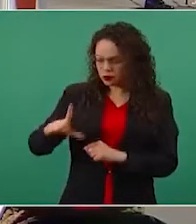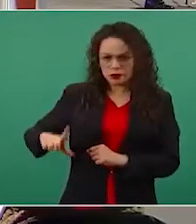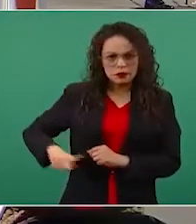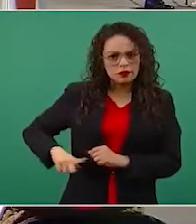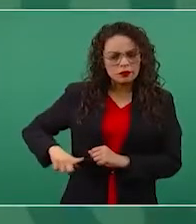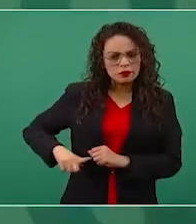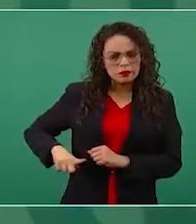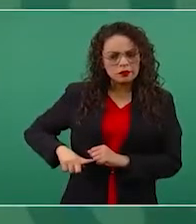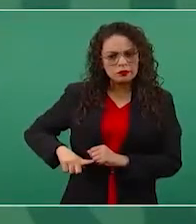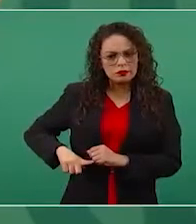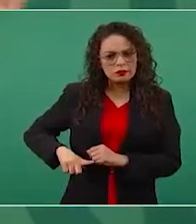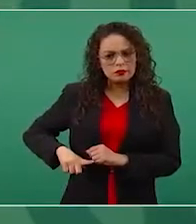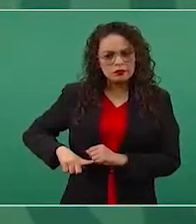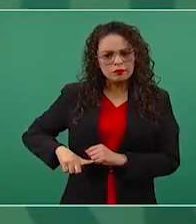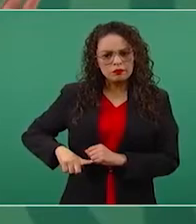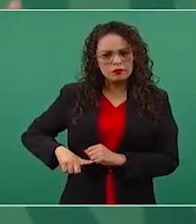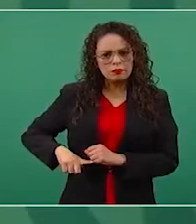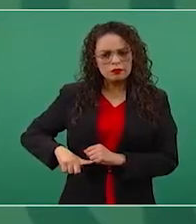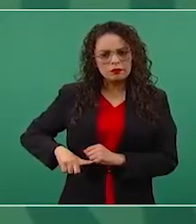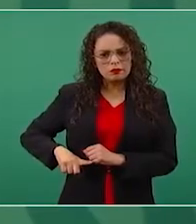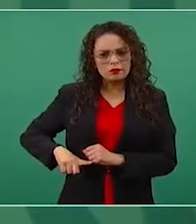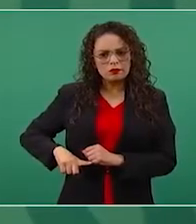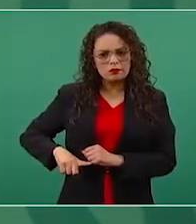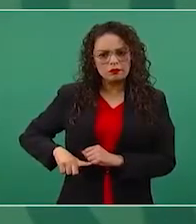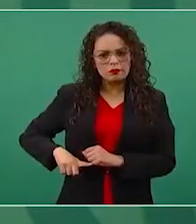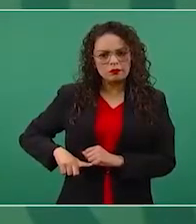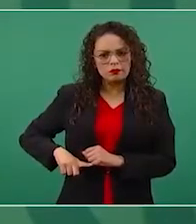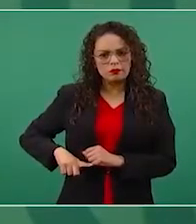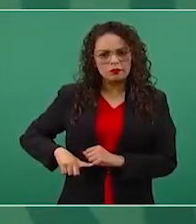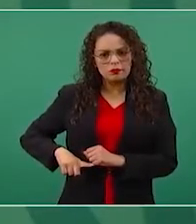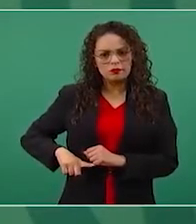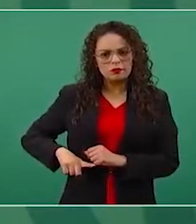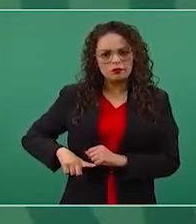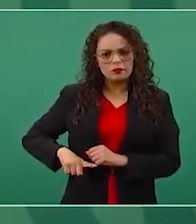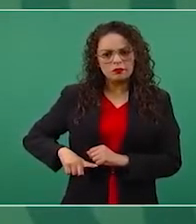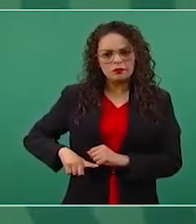en la tarima,